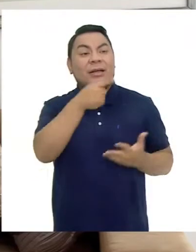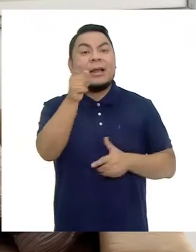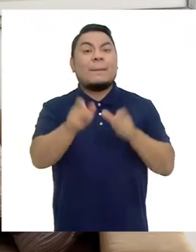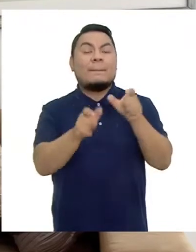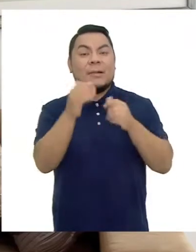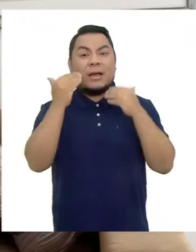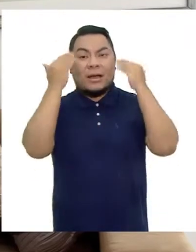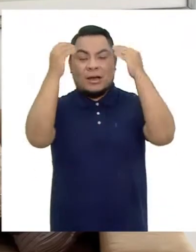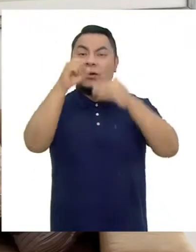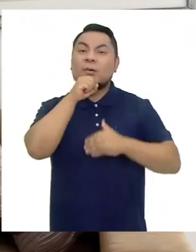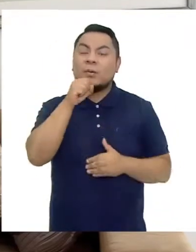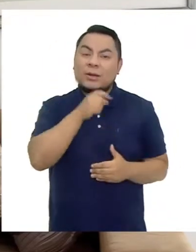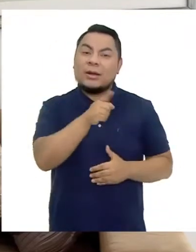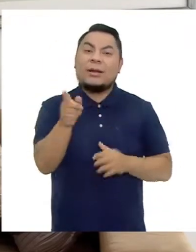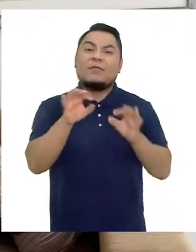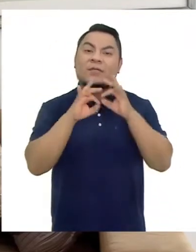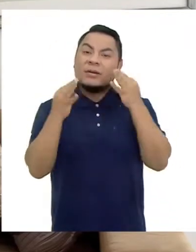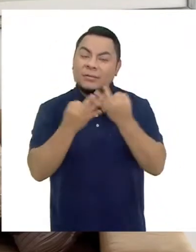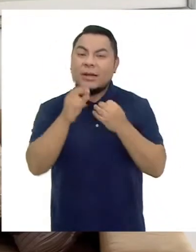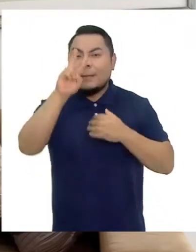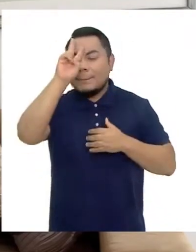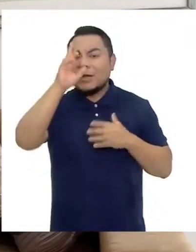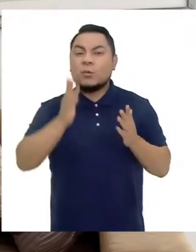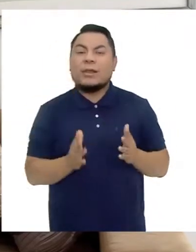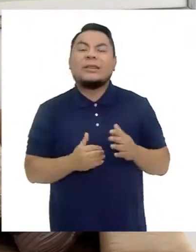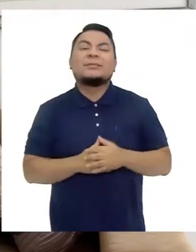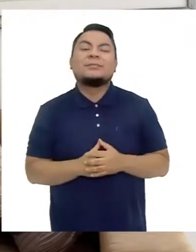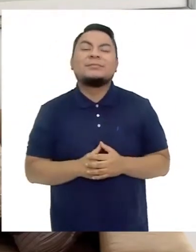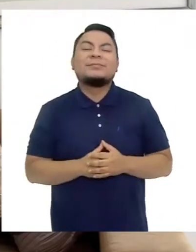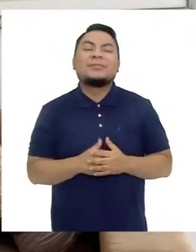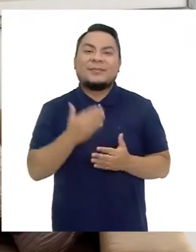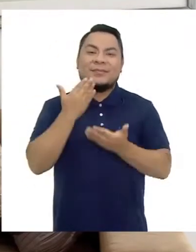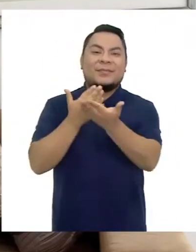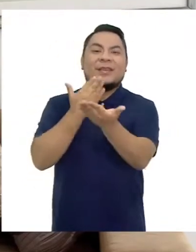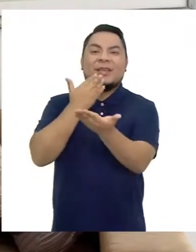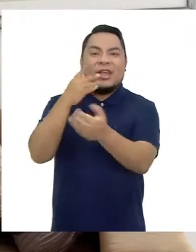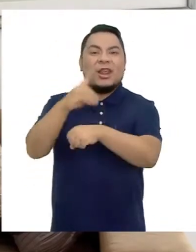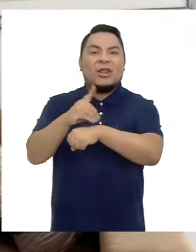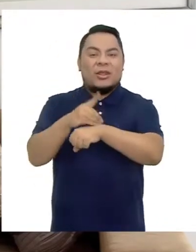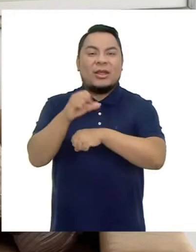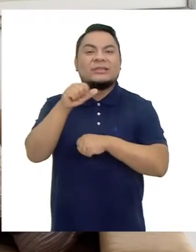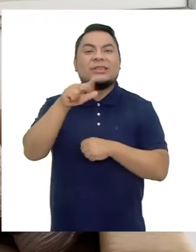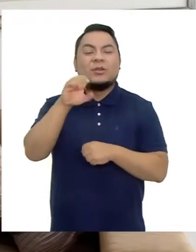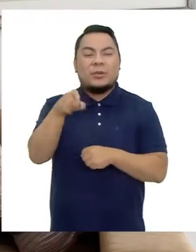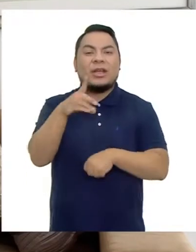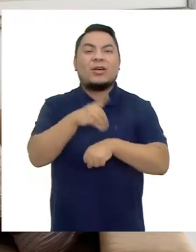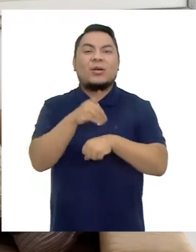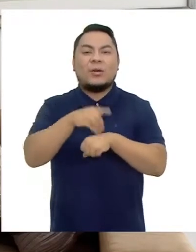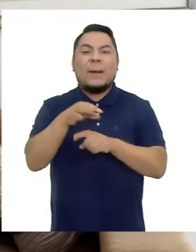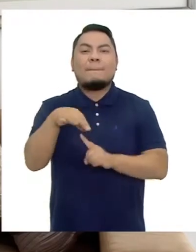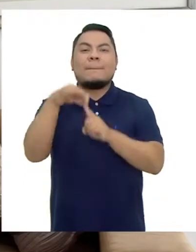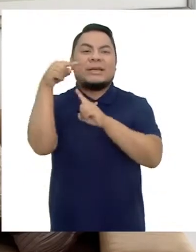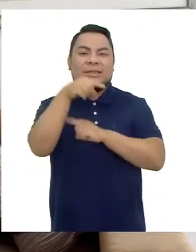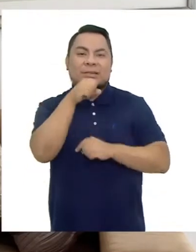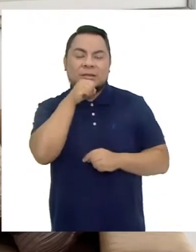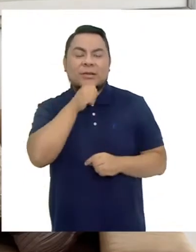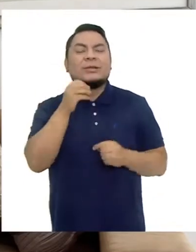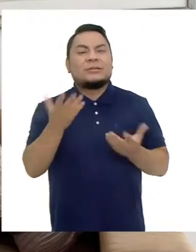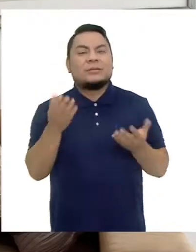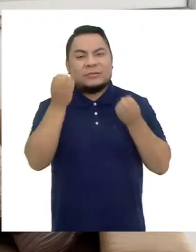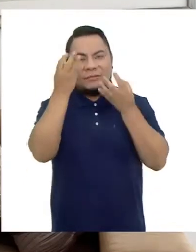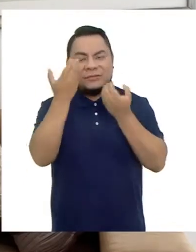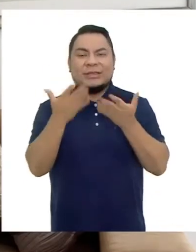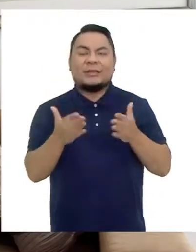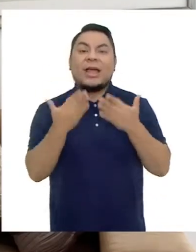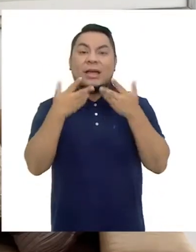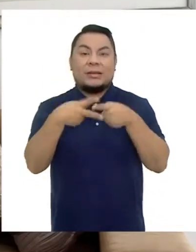las personas Adulto mayor Y para las familias peruanas Estuvo con nosotros El doctor Pedro Salomé Médico geriatra Quien nos ha